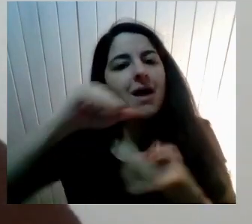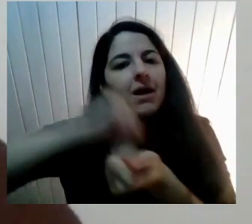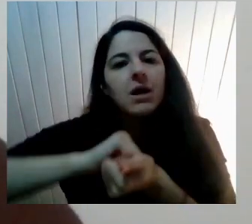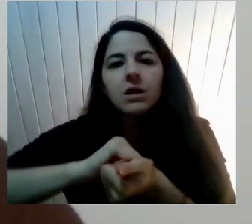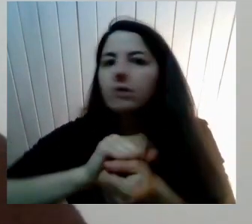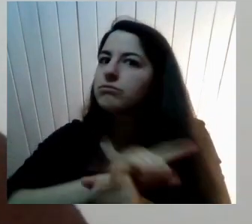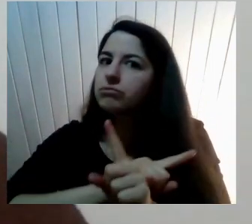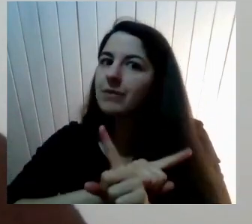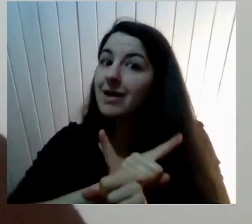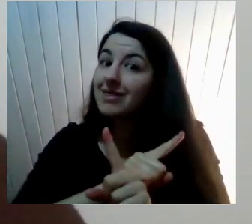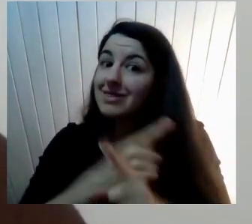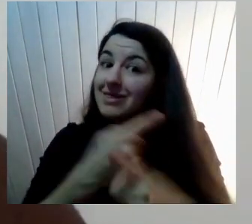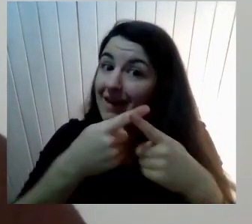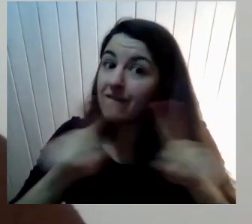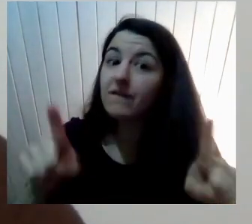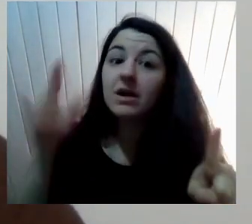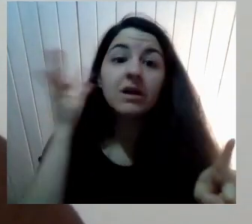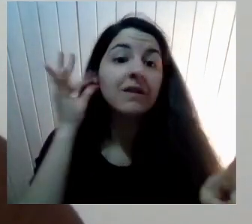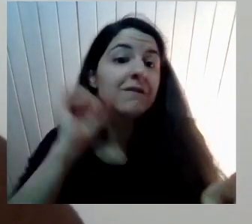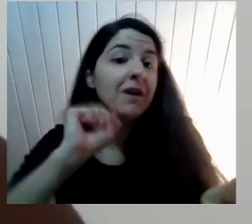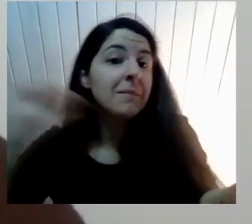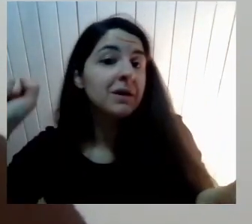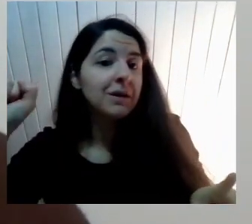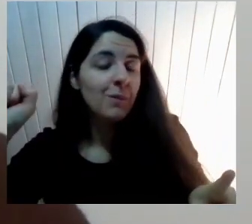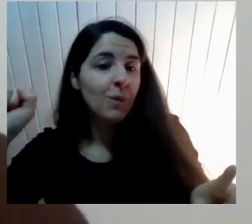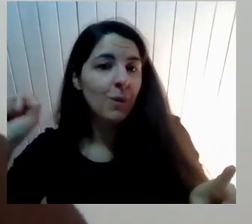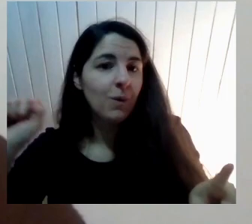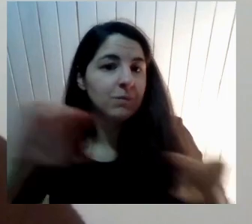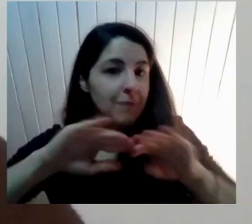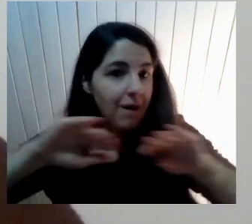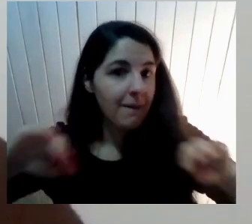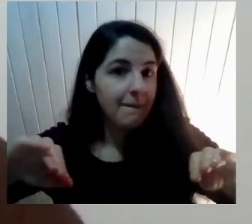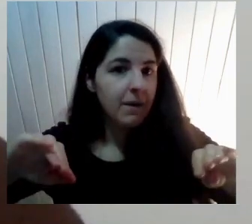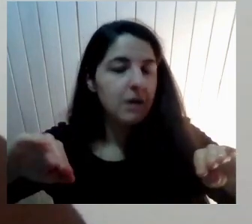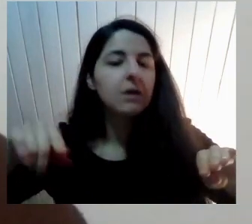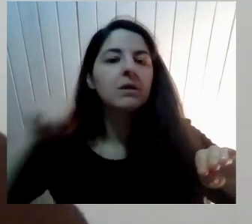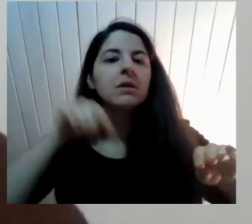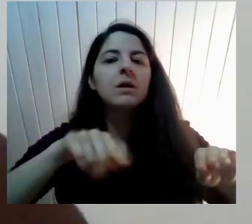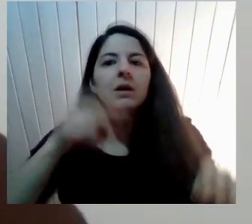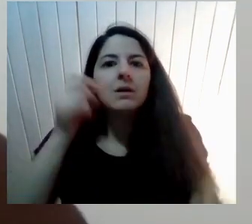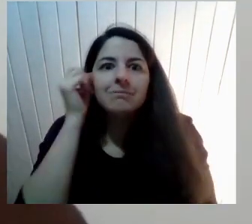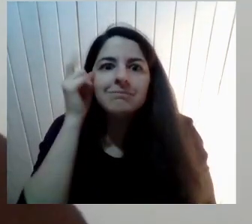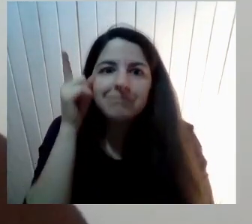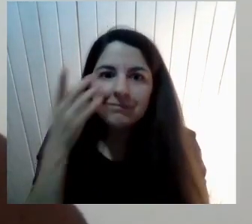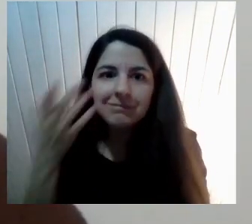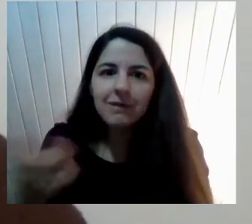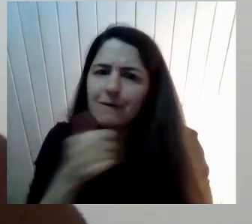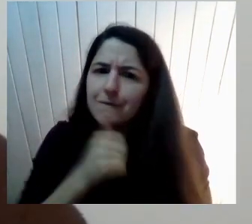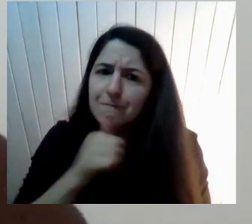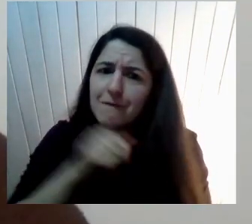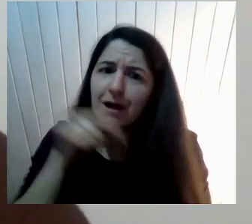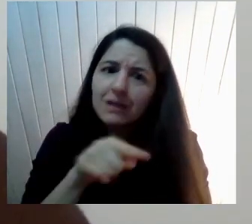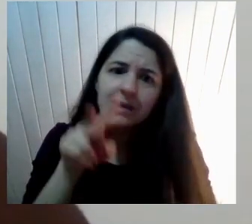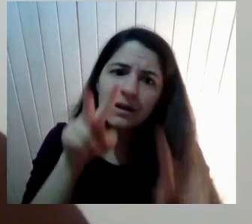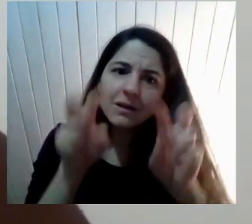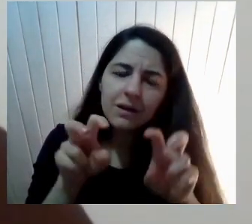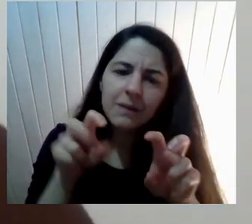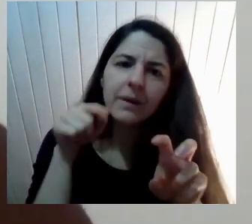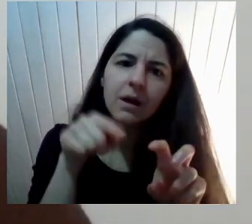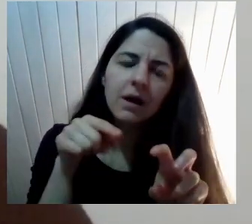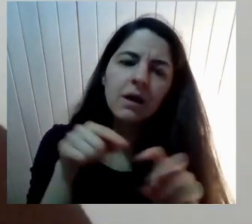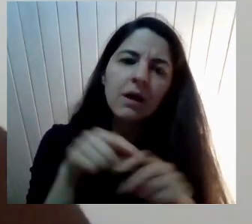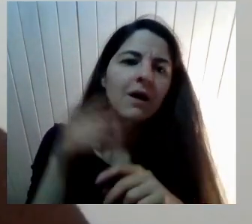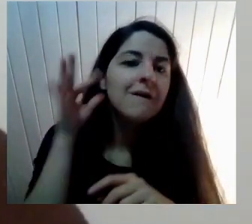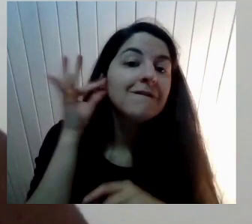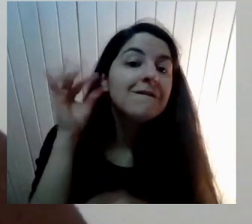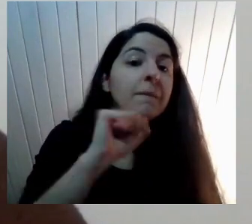feminismo Y por ende Ahí es como No se entiende Que estos temas no estén O sea Un feminismo Que a